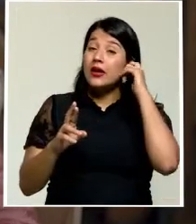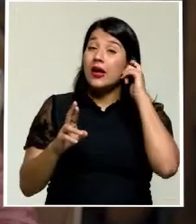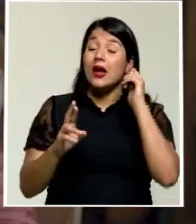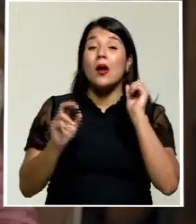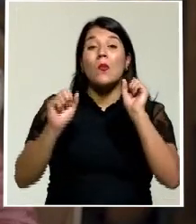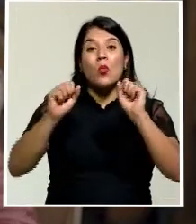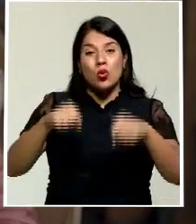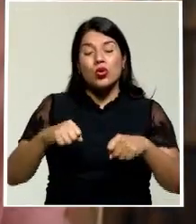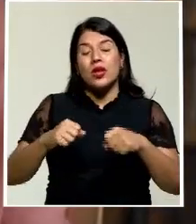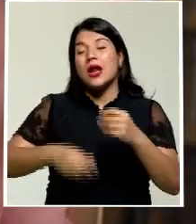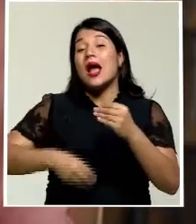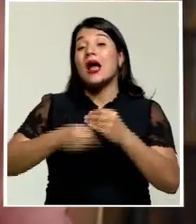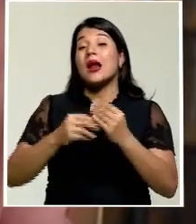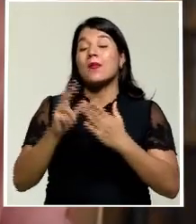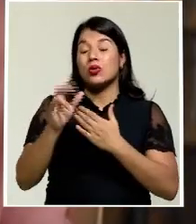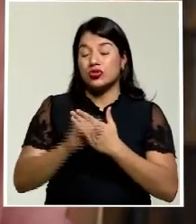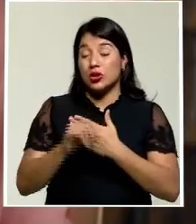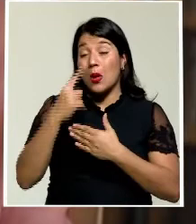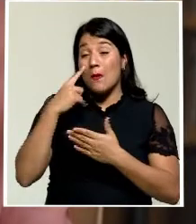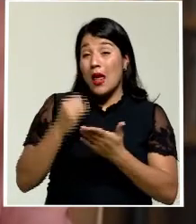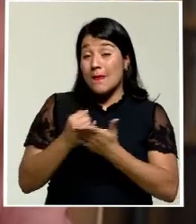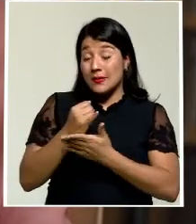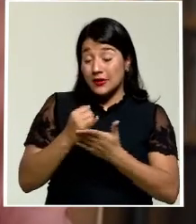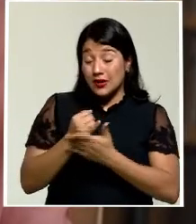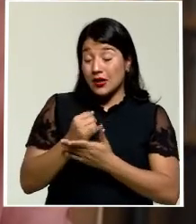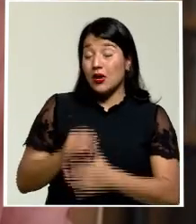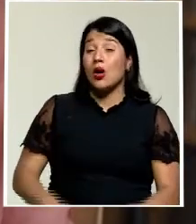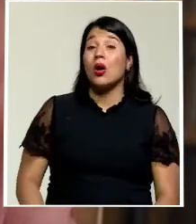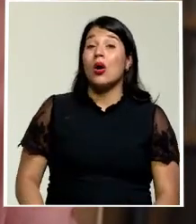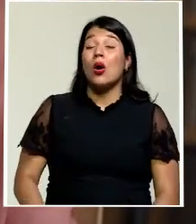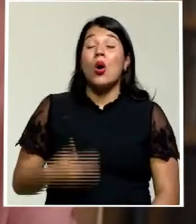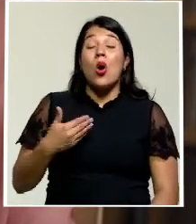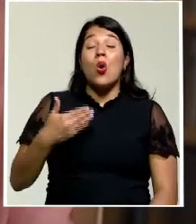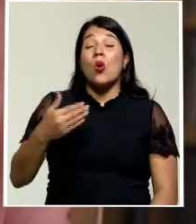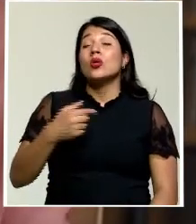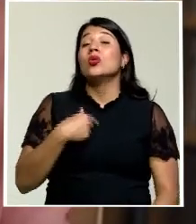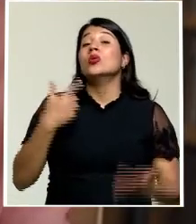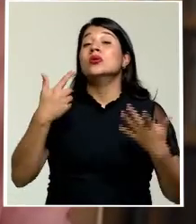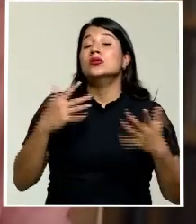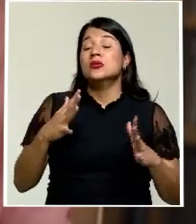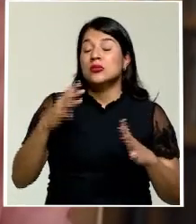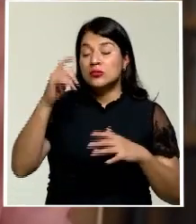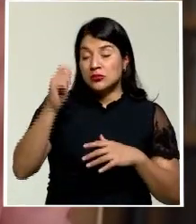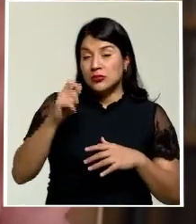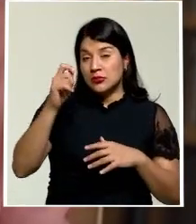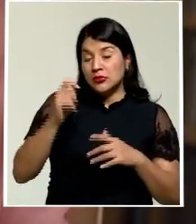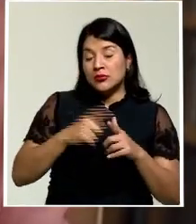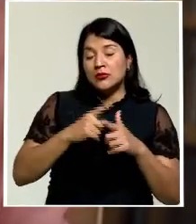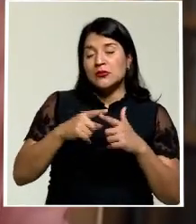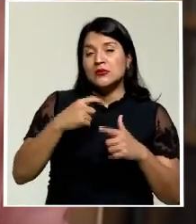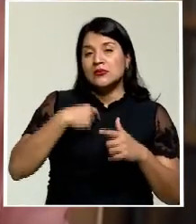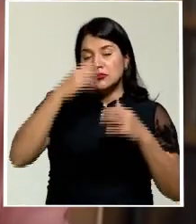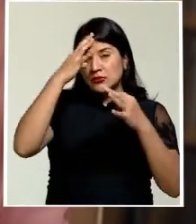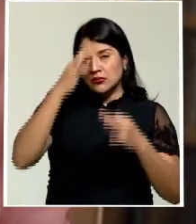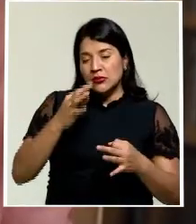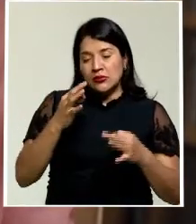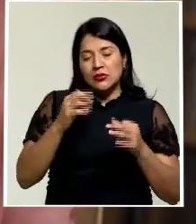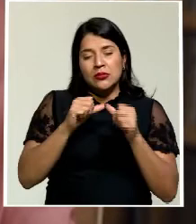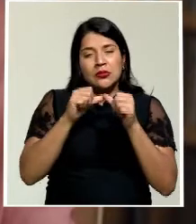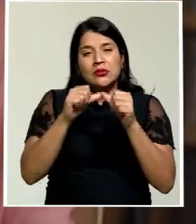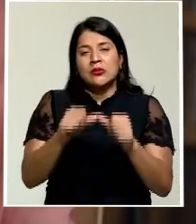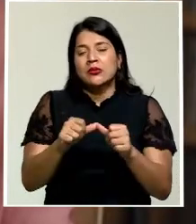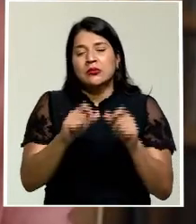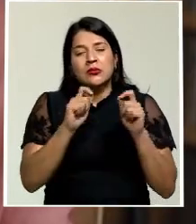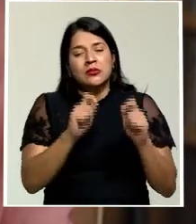proyecto de investigación. Una vez que yo me pensioné, decidí llevarlo a cabo sola y